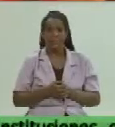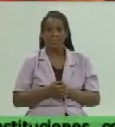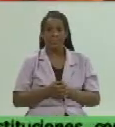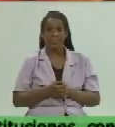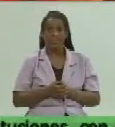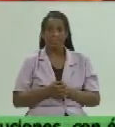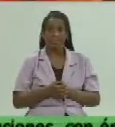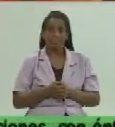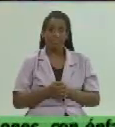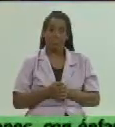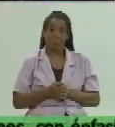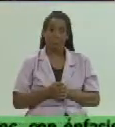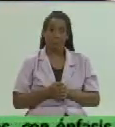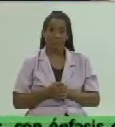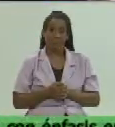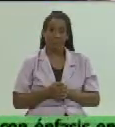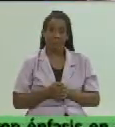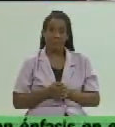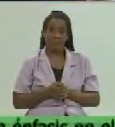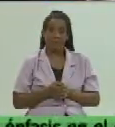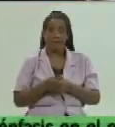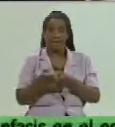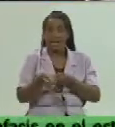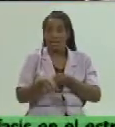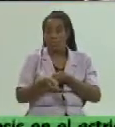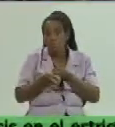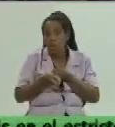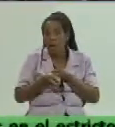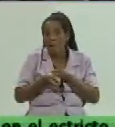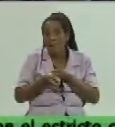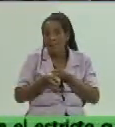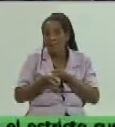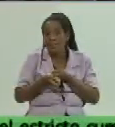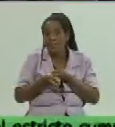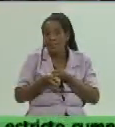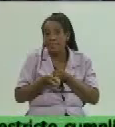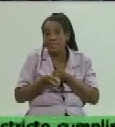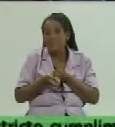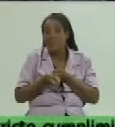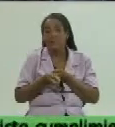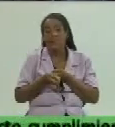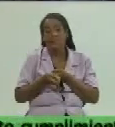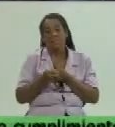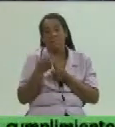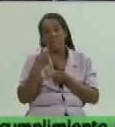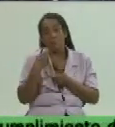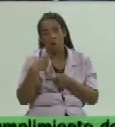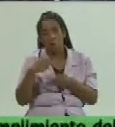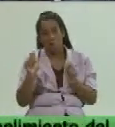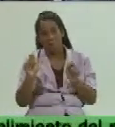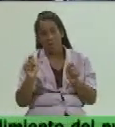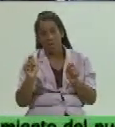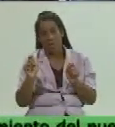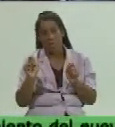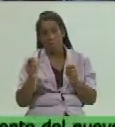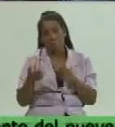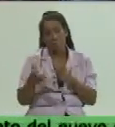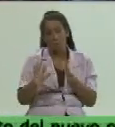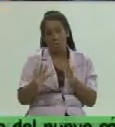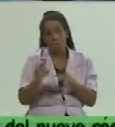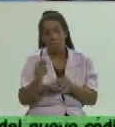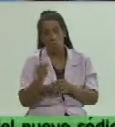plátano macho la yuca lo que es producto de la gran urbana si se puede vender porque se ajusta a las precios